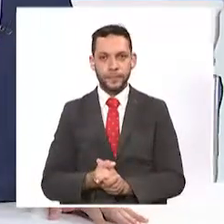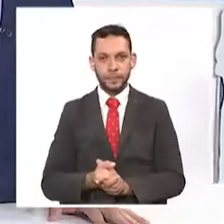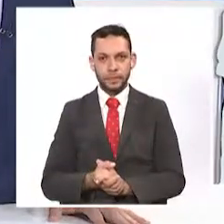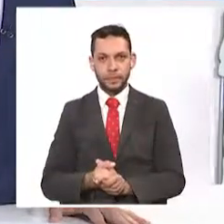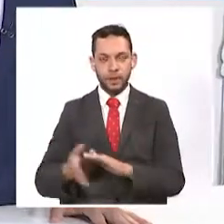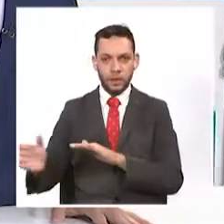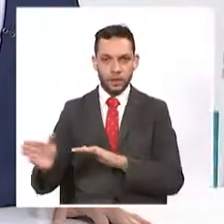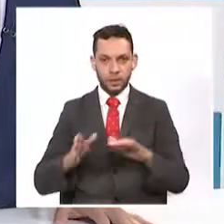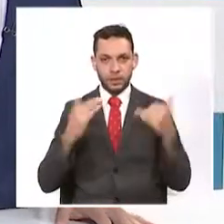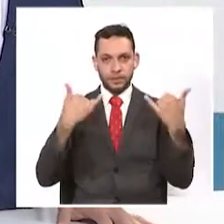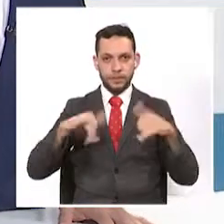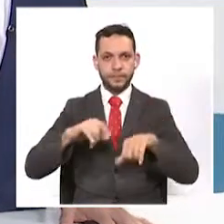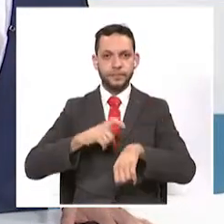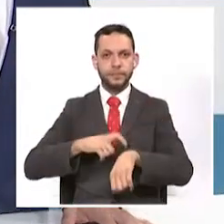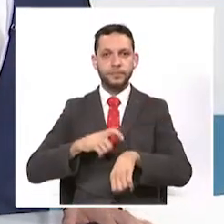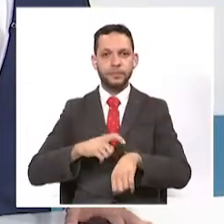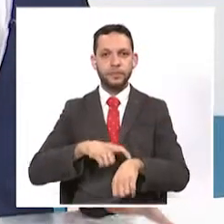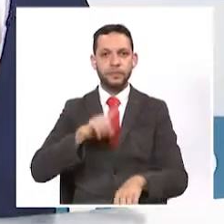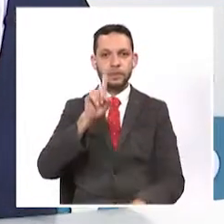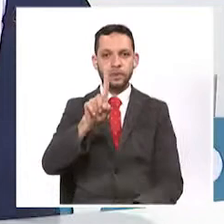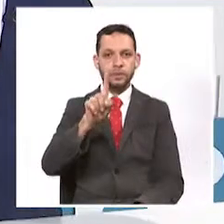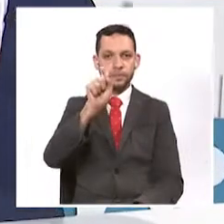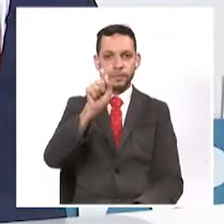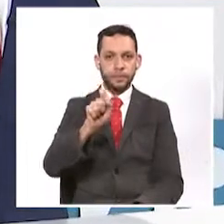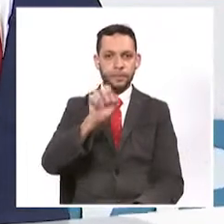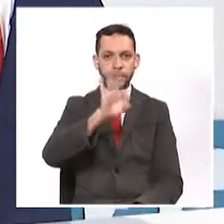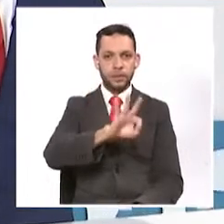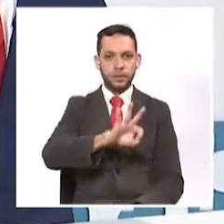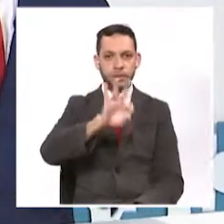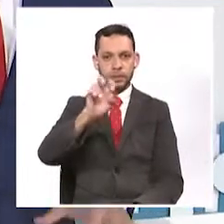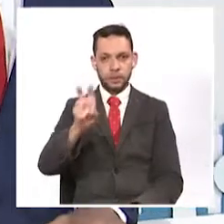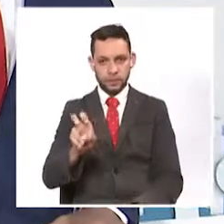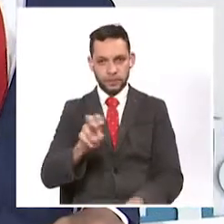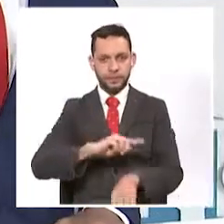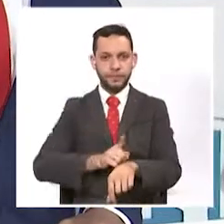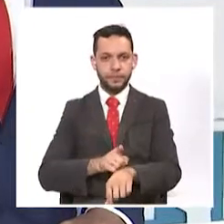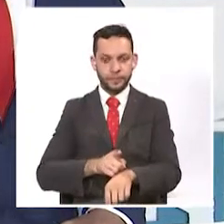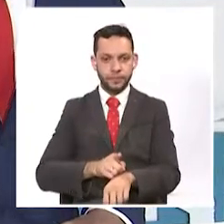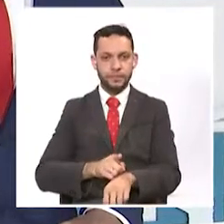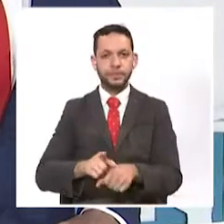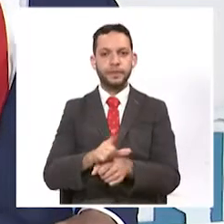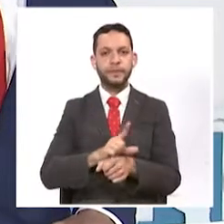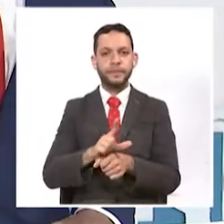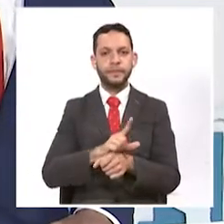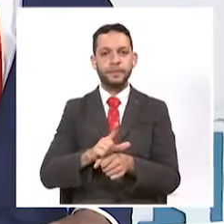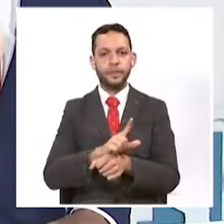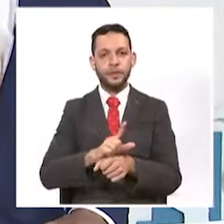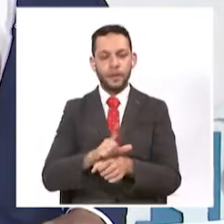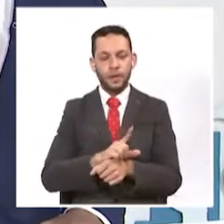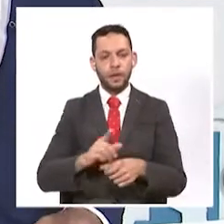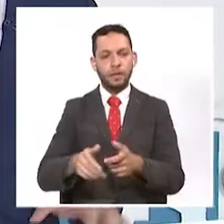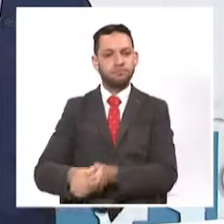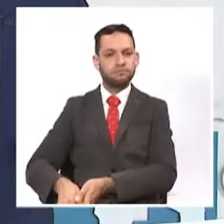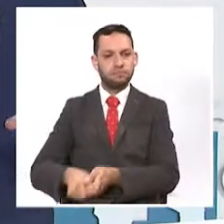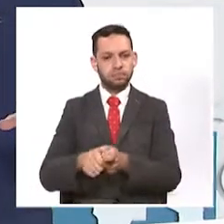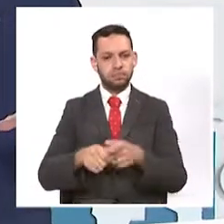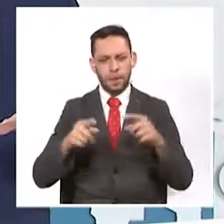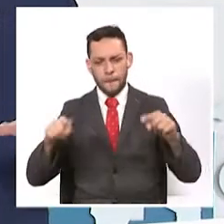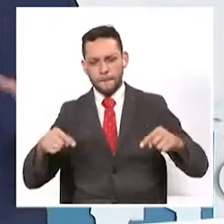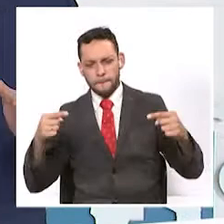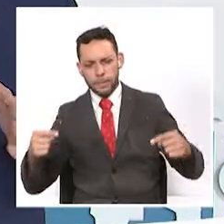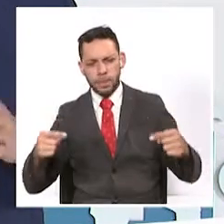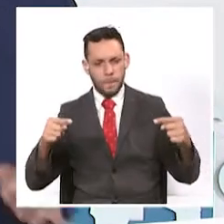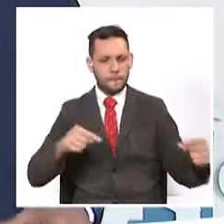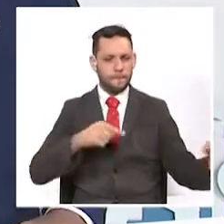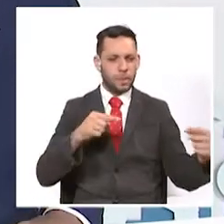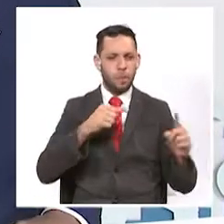Ya tenemos la 1 y 37 minutos de la tarde y para la liga risaraldense de béisbol el 2020 terminó siendo positivo y comenzando este